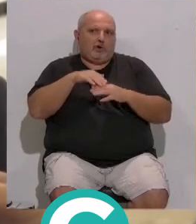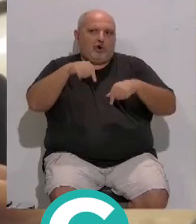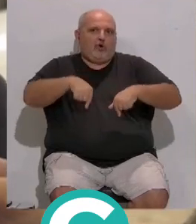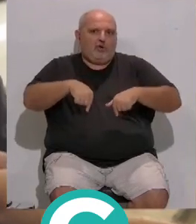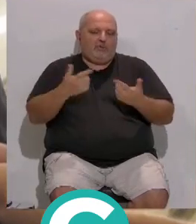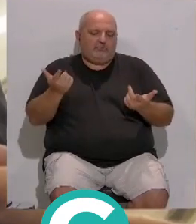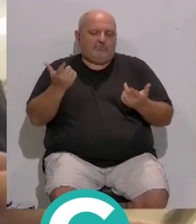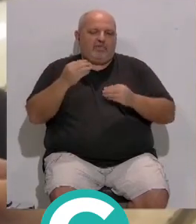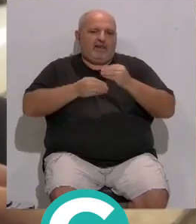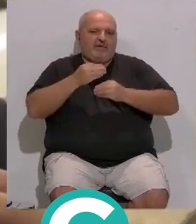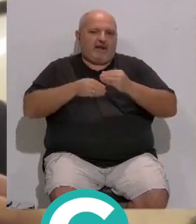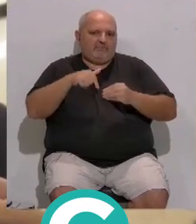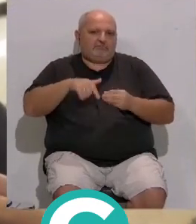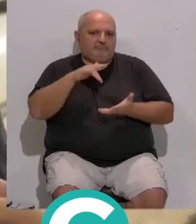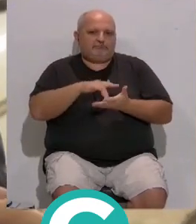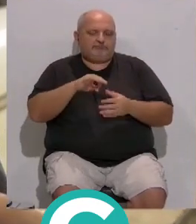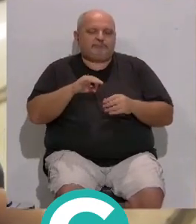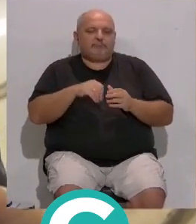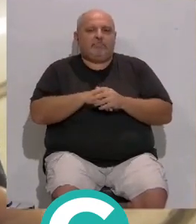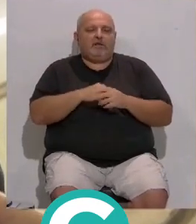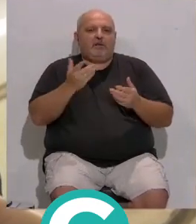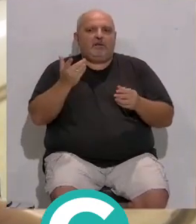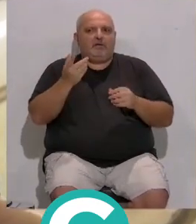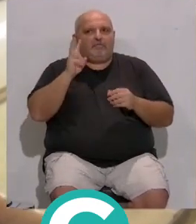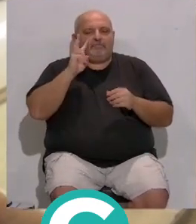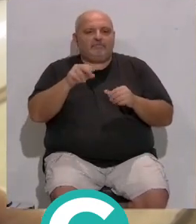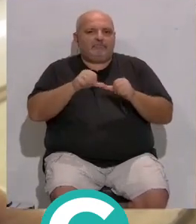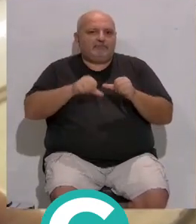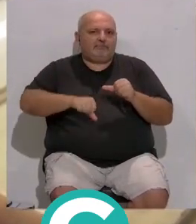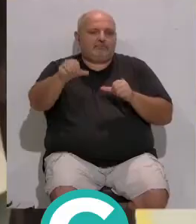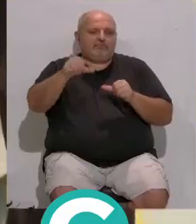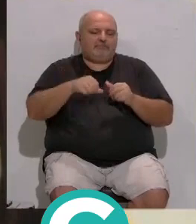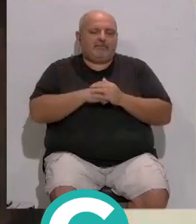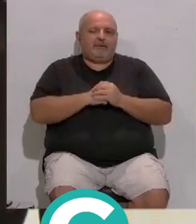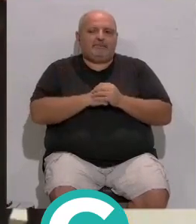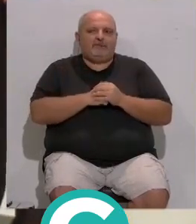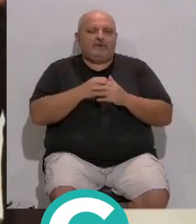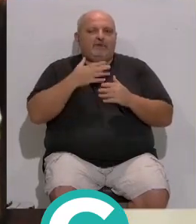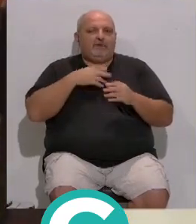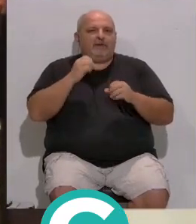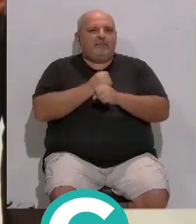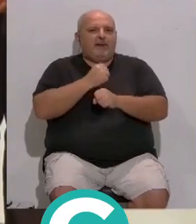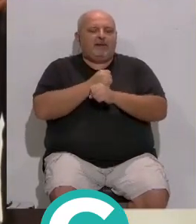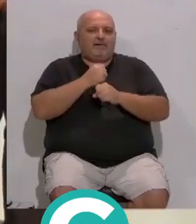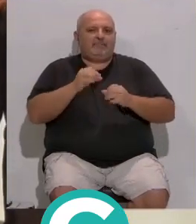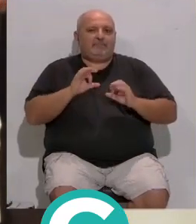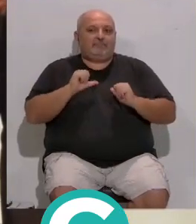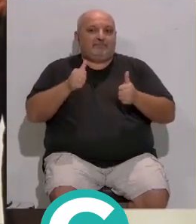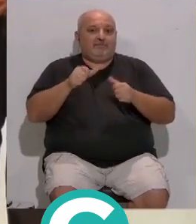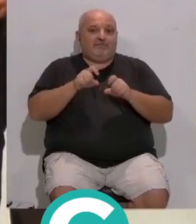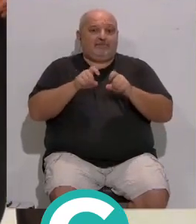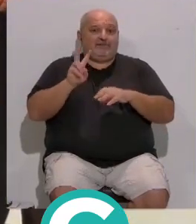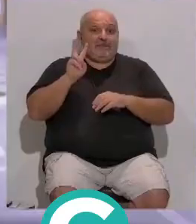luego es para celebrar... ...pero con la mirada puesta en el próximo paso ¿no? En términos de empleo... ...la entrada en servicio del